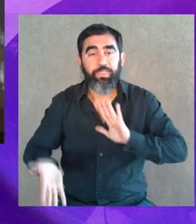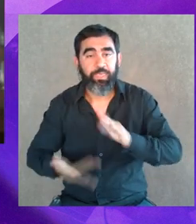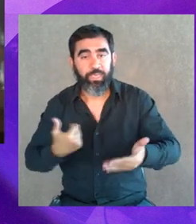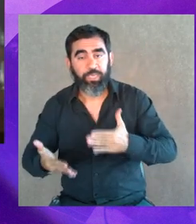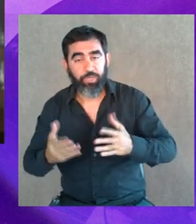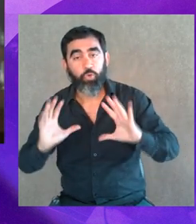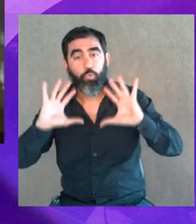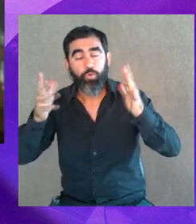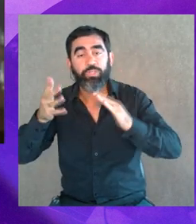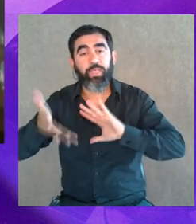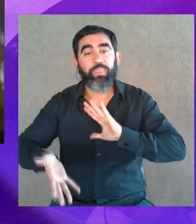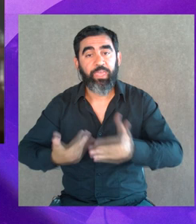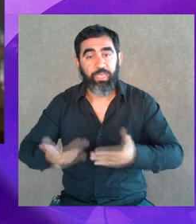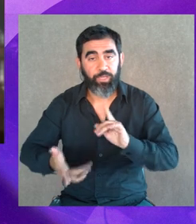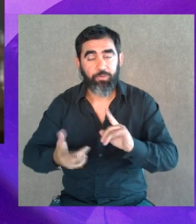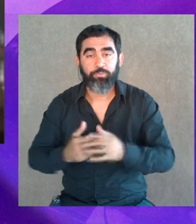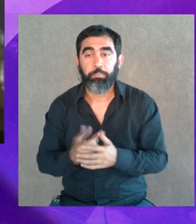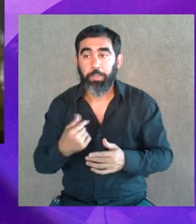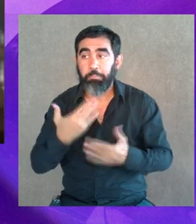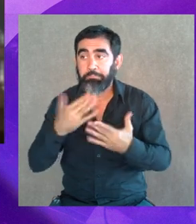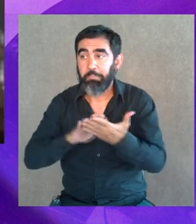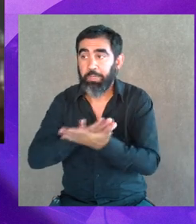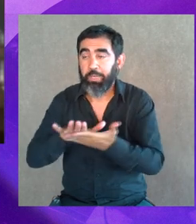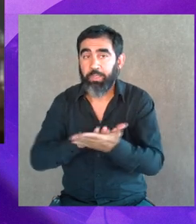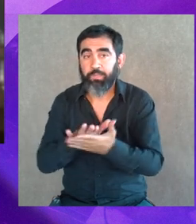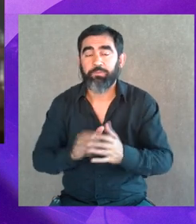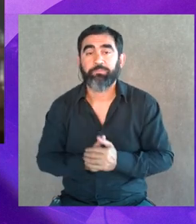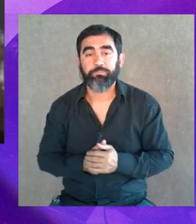perspectiva de género y violencia basada en género. Bien, gracias.